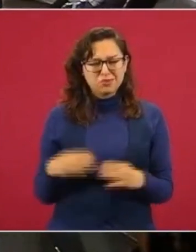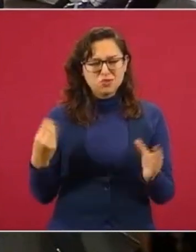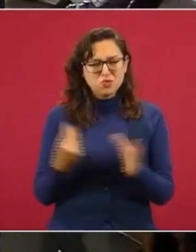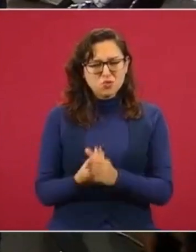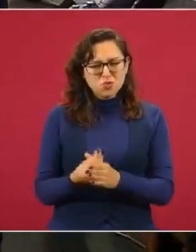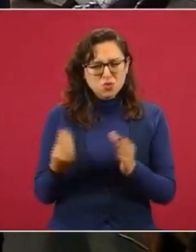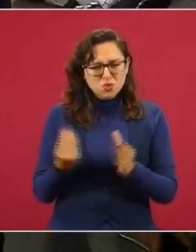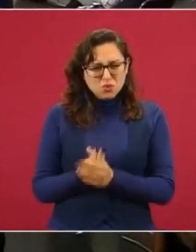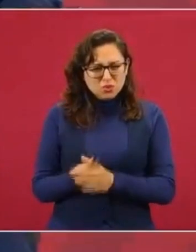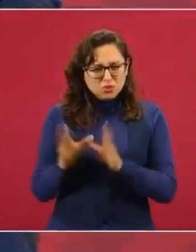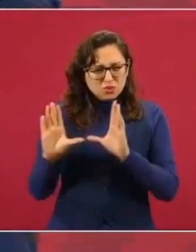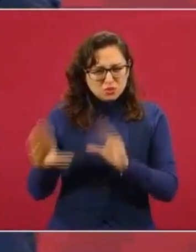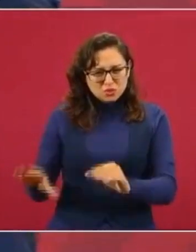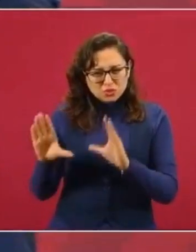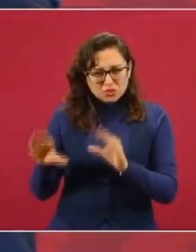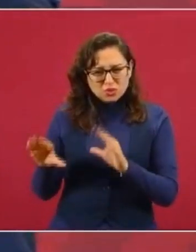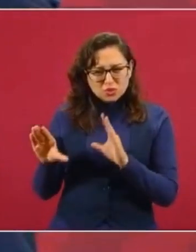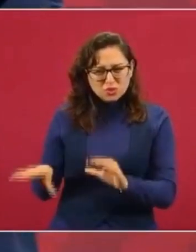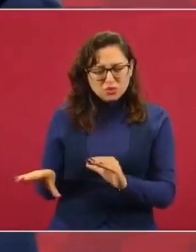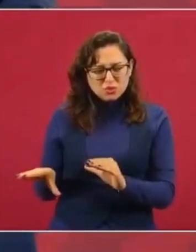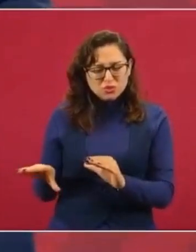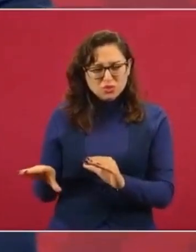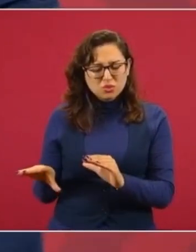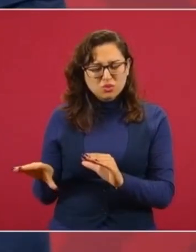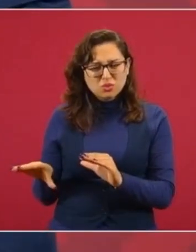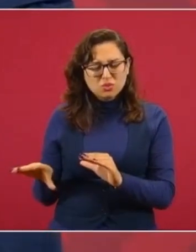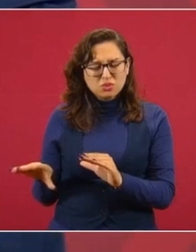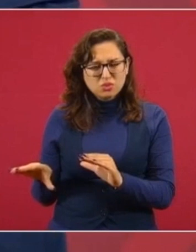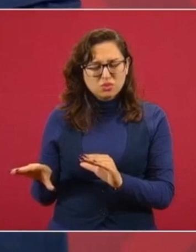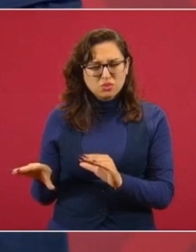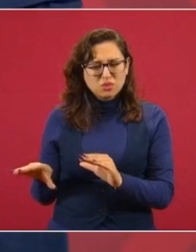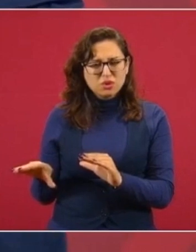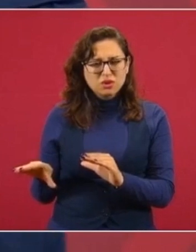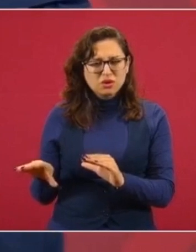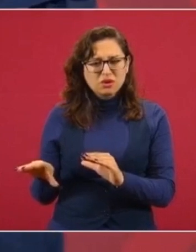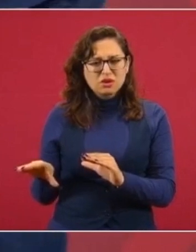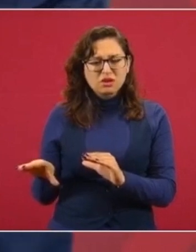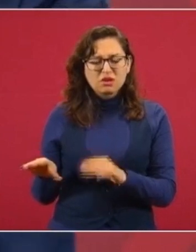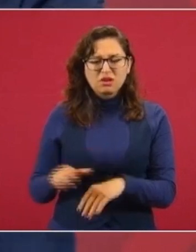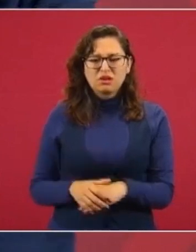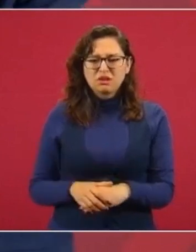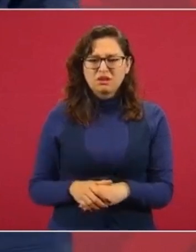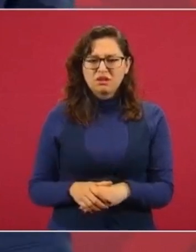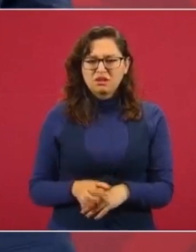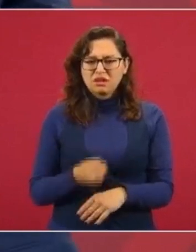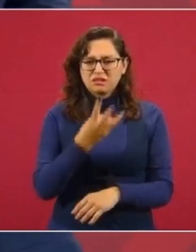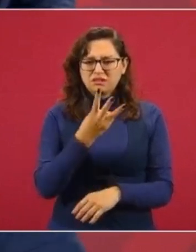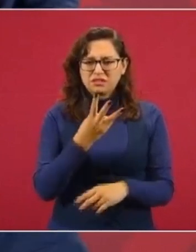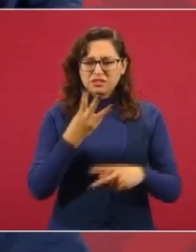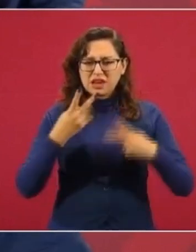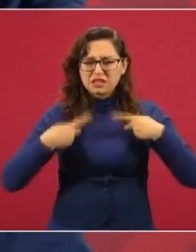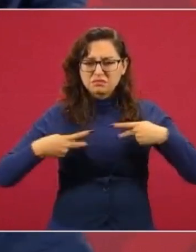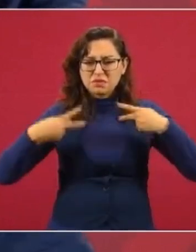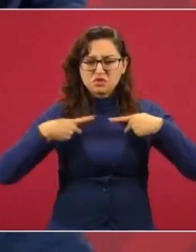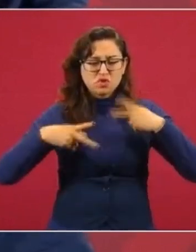que recibieron tres personas?